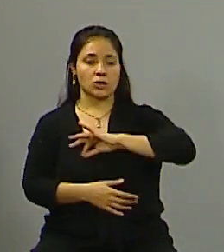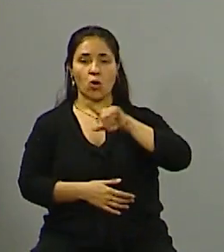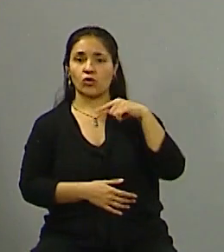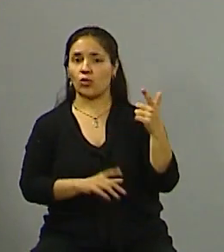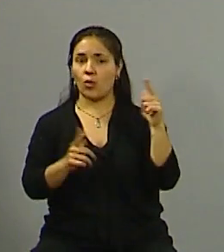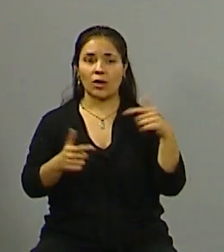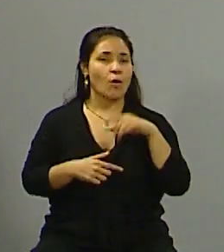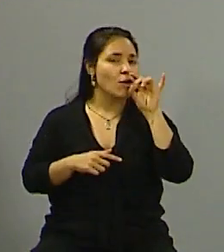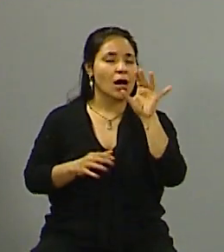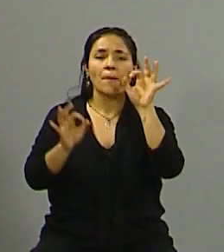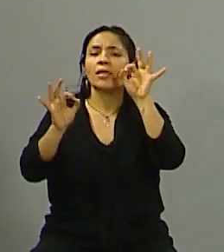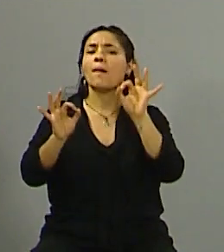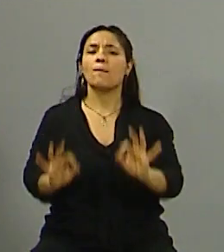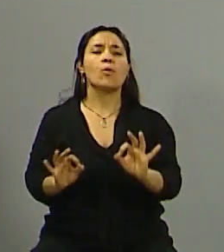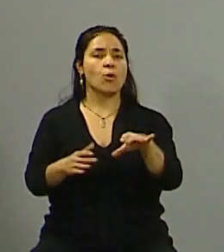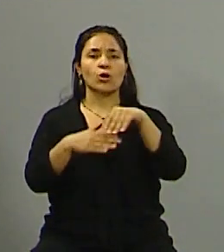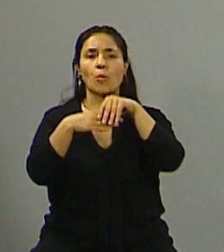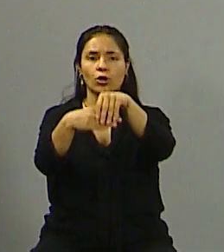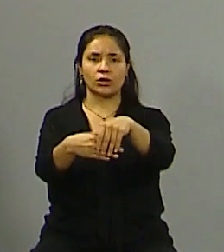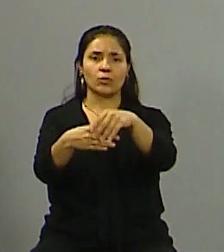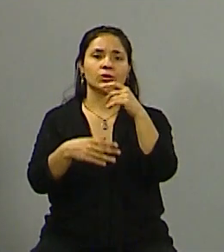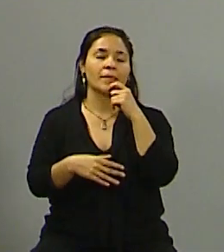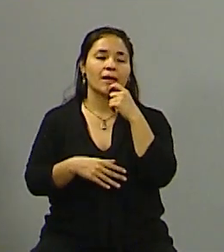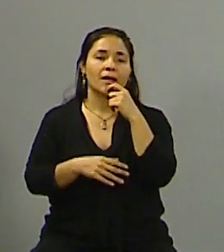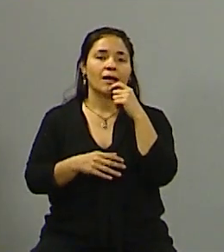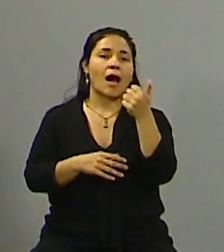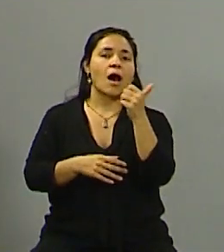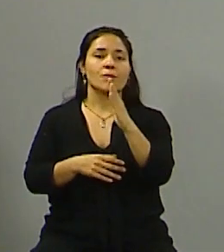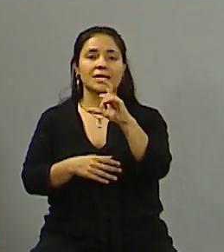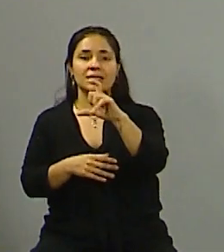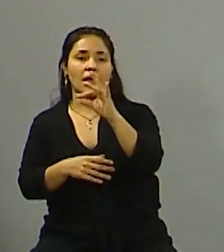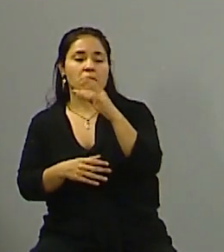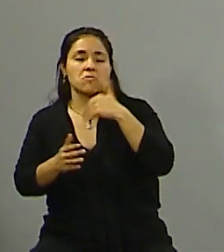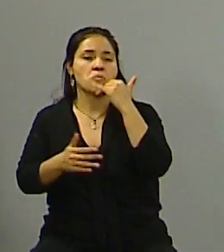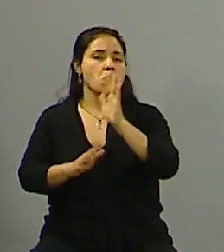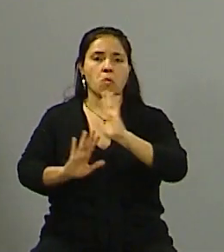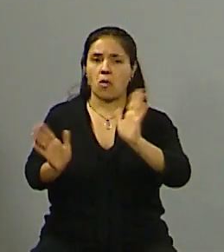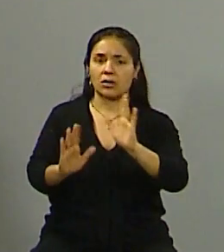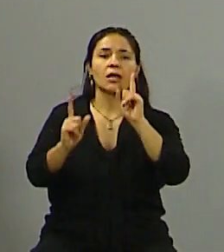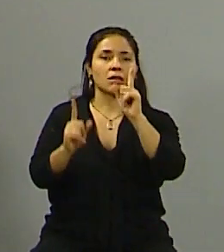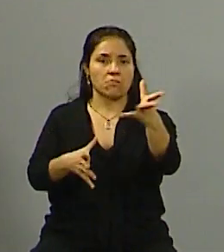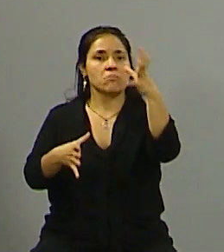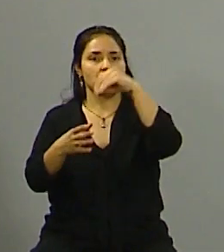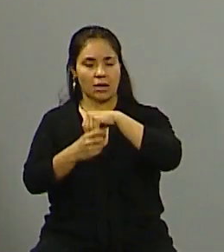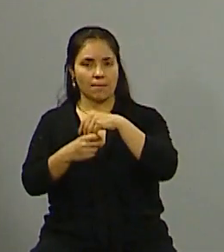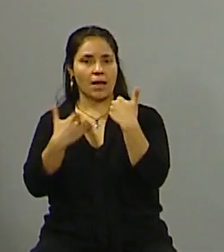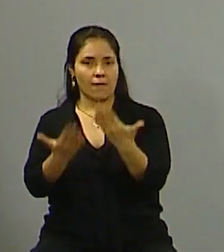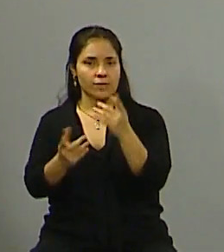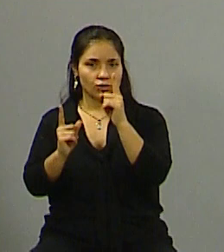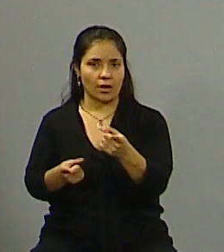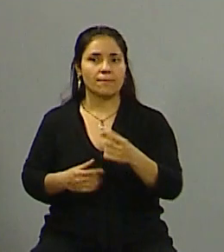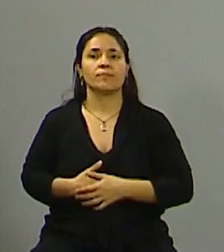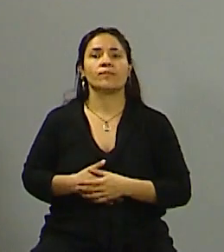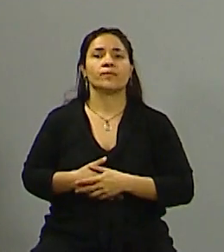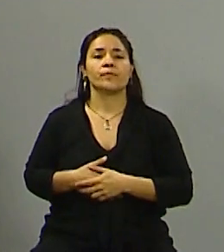que son monotributistas puros no importa la categoría de su aporte también a este beneficio y hemos